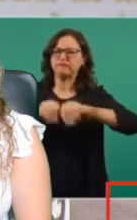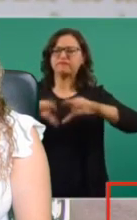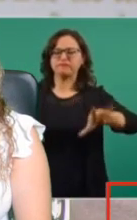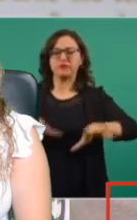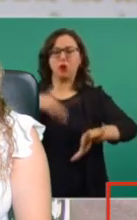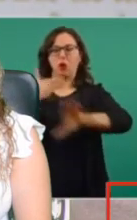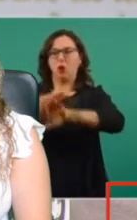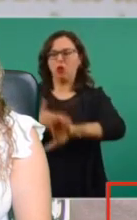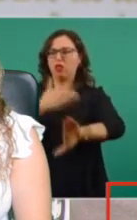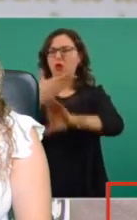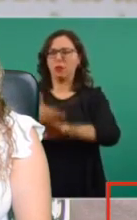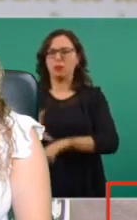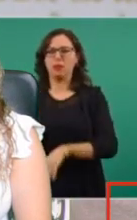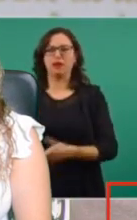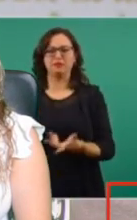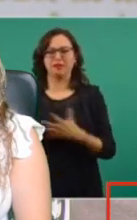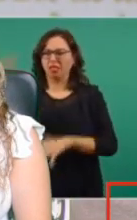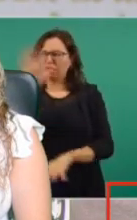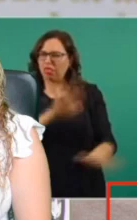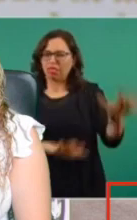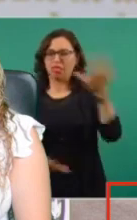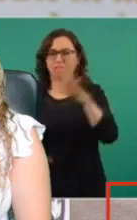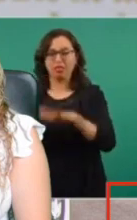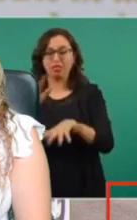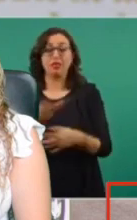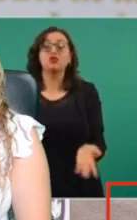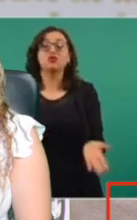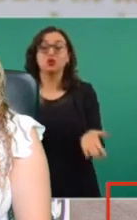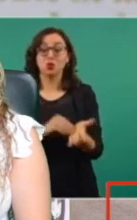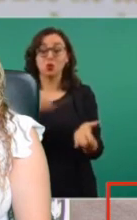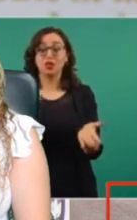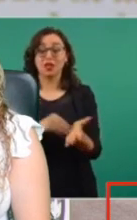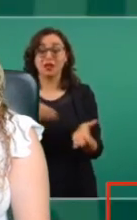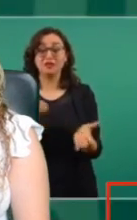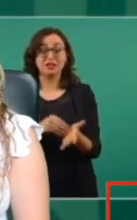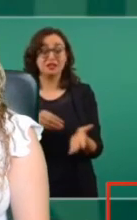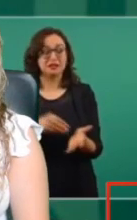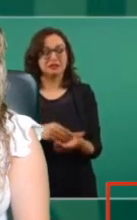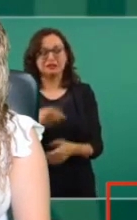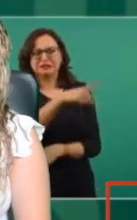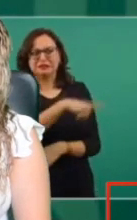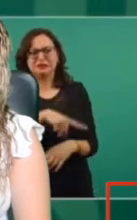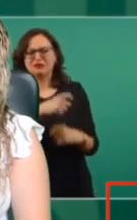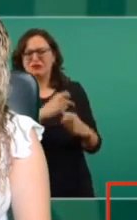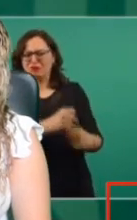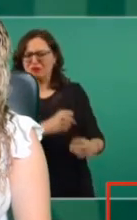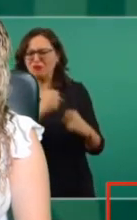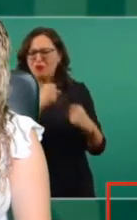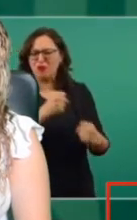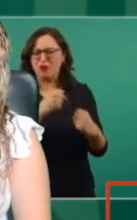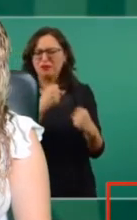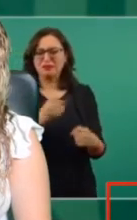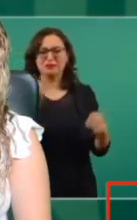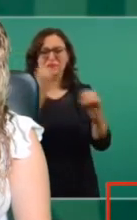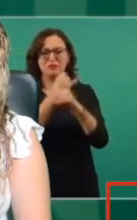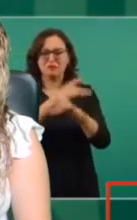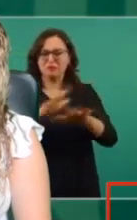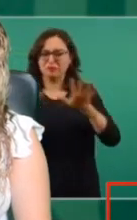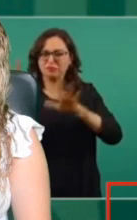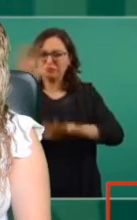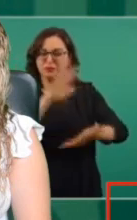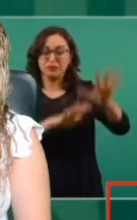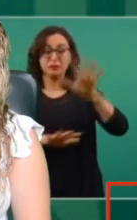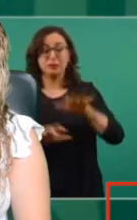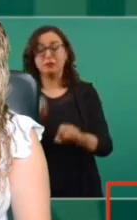es para informar, porque es una avalancha. Bueno, hasta en el Wall Street